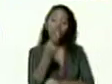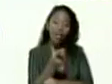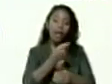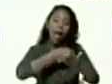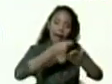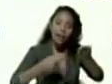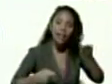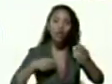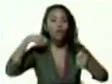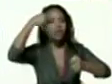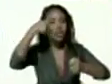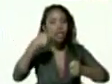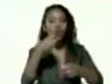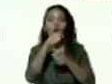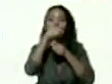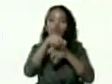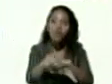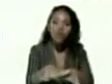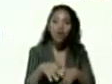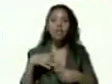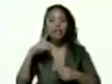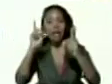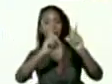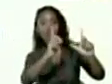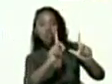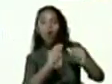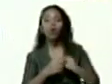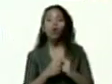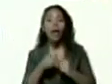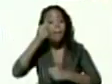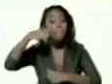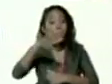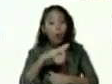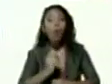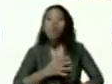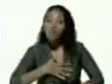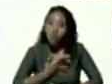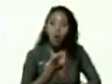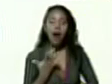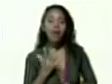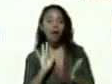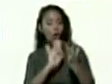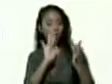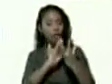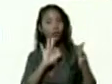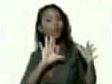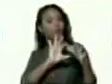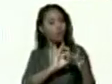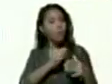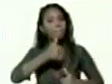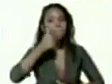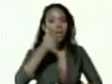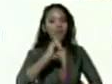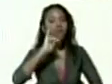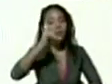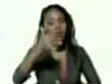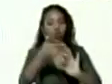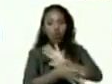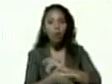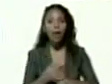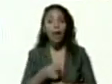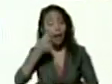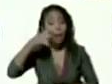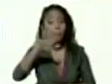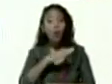redes sociales televisión que el pueblo pueda compenetrarse está bien informado para que el pueblo